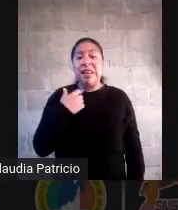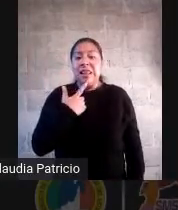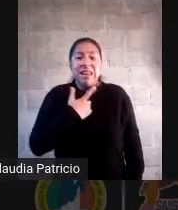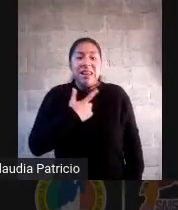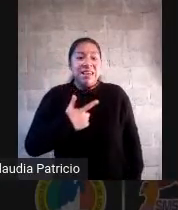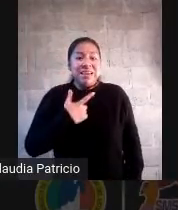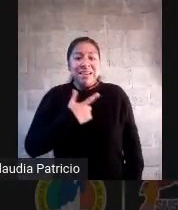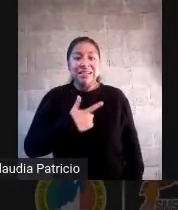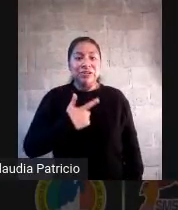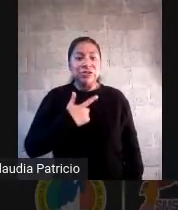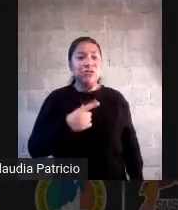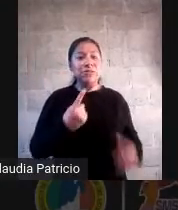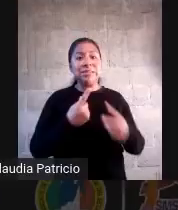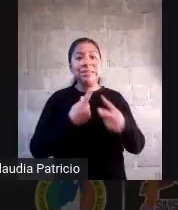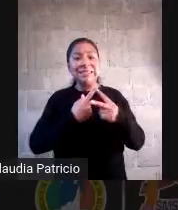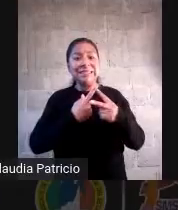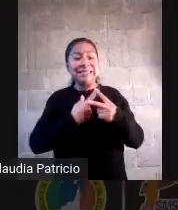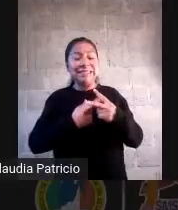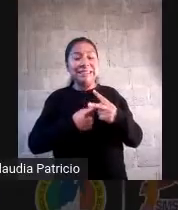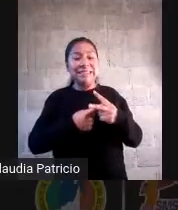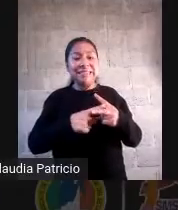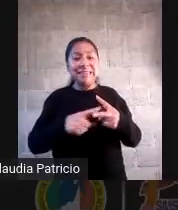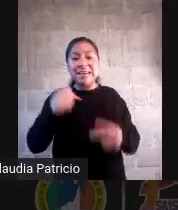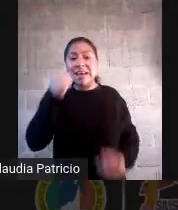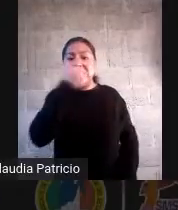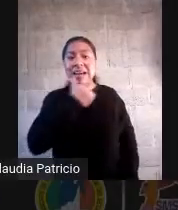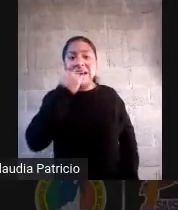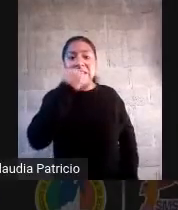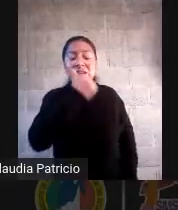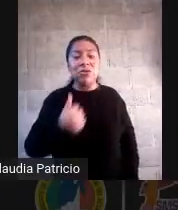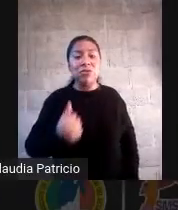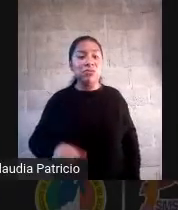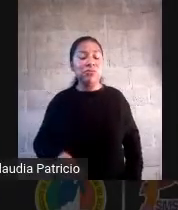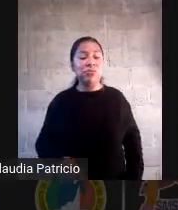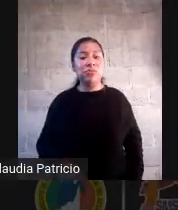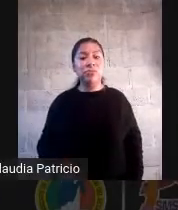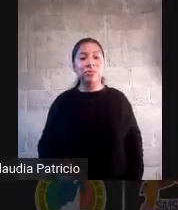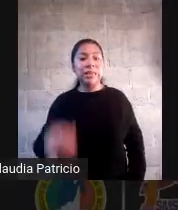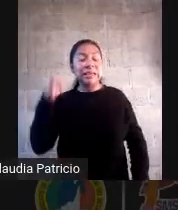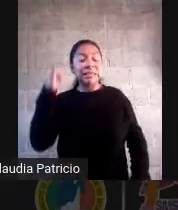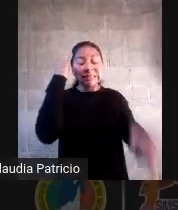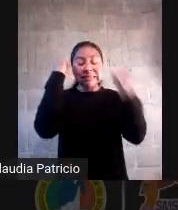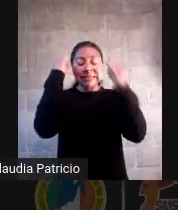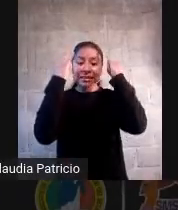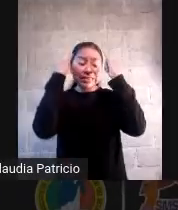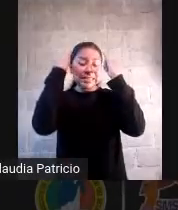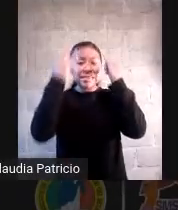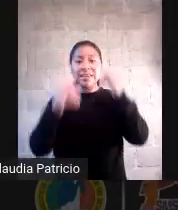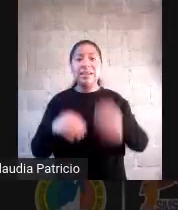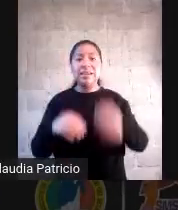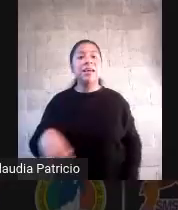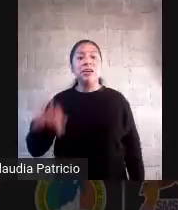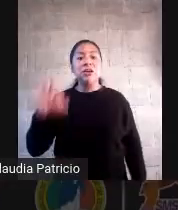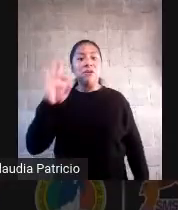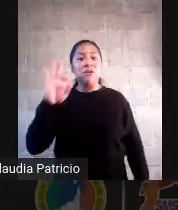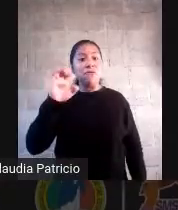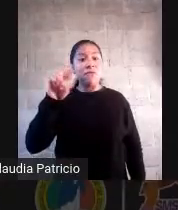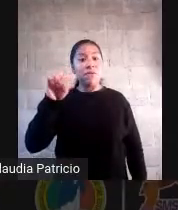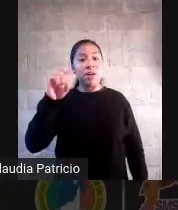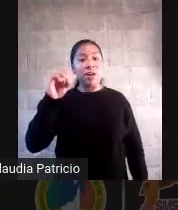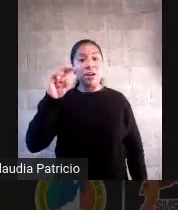iniciativa tienen los alumnos y alumas sobre un fenómeno un fenómeno que puede ser social o puede ser